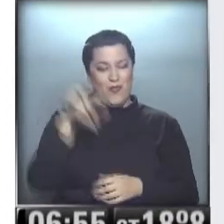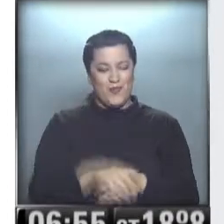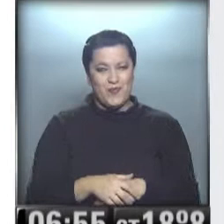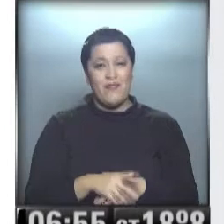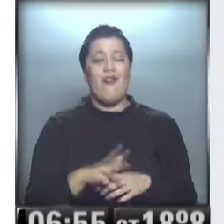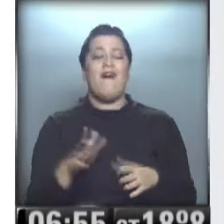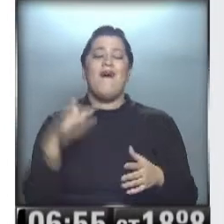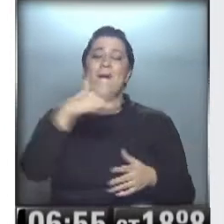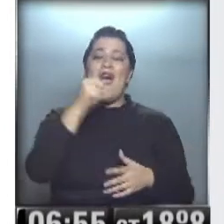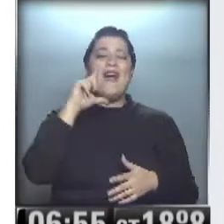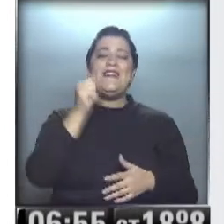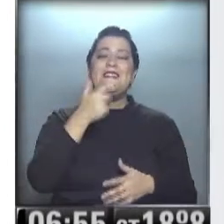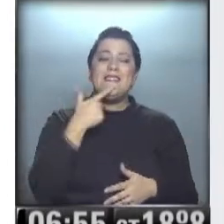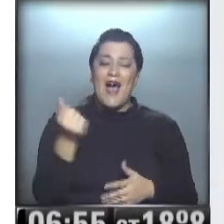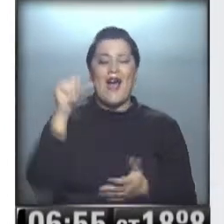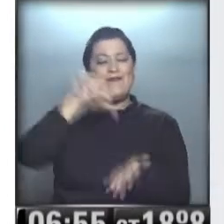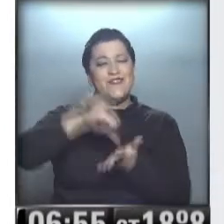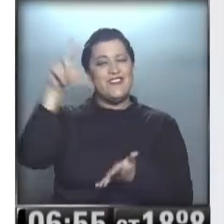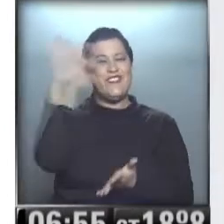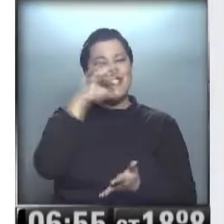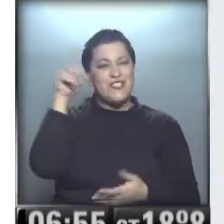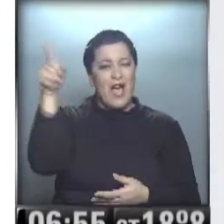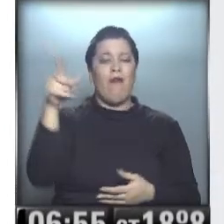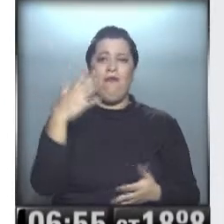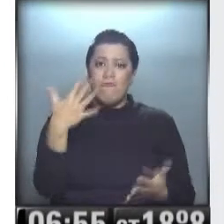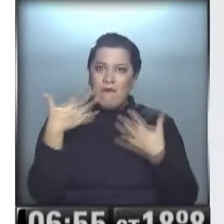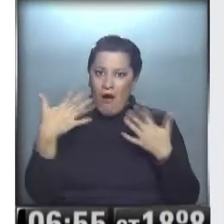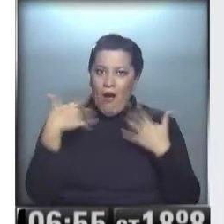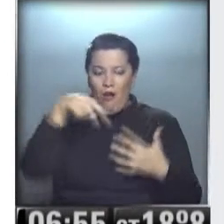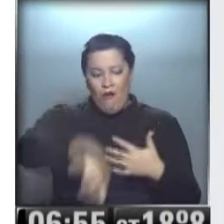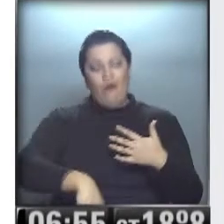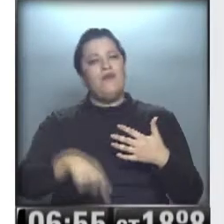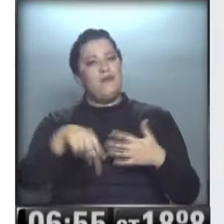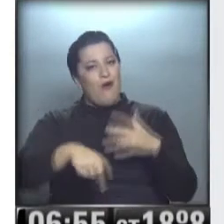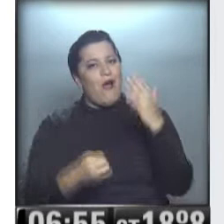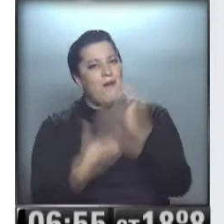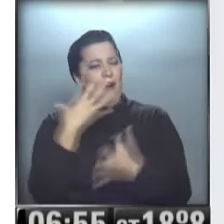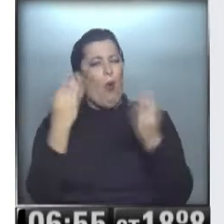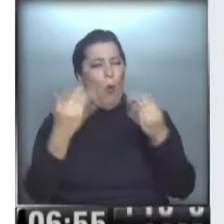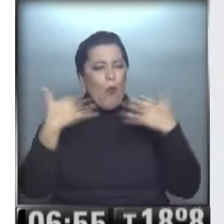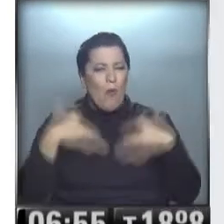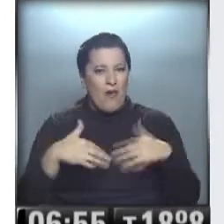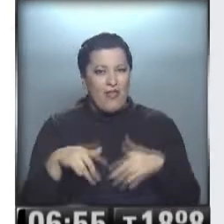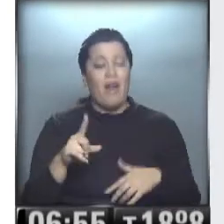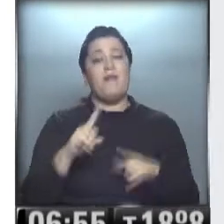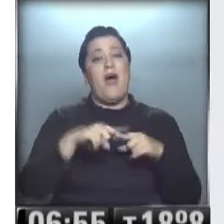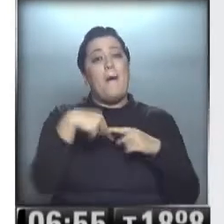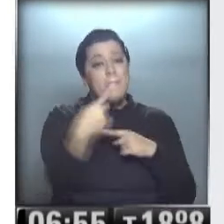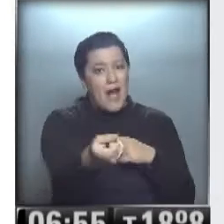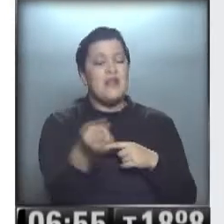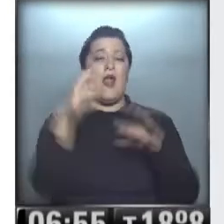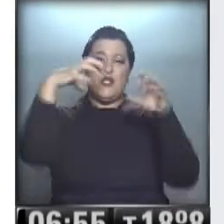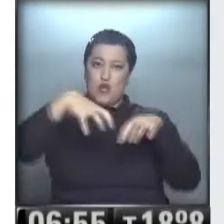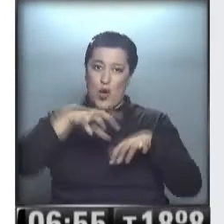Marisa Chávez, desde Chacos. Corazón, qué calor esta mañana en Chaco, qué humedad. Bueno, después para mañana se vienen las